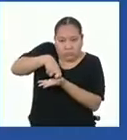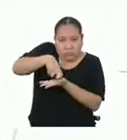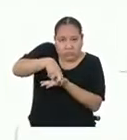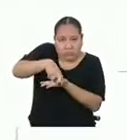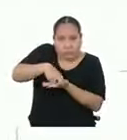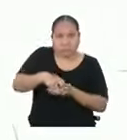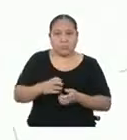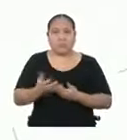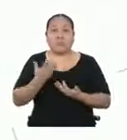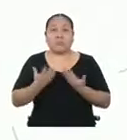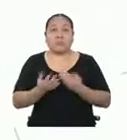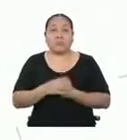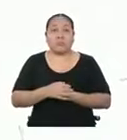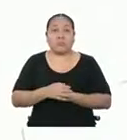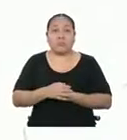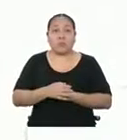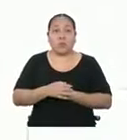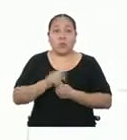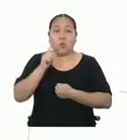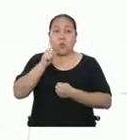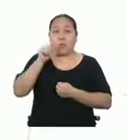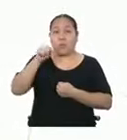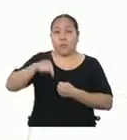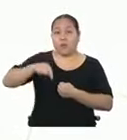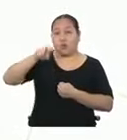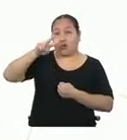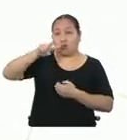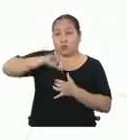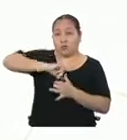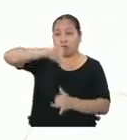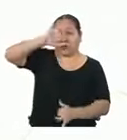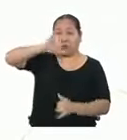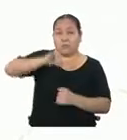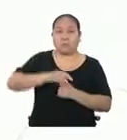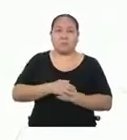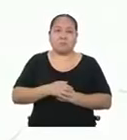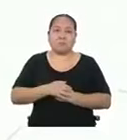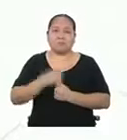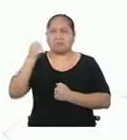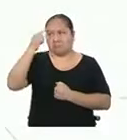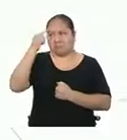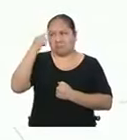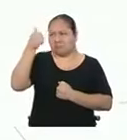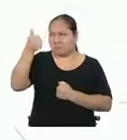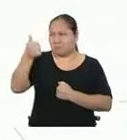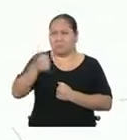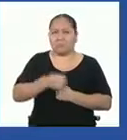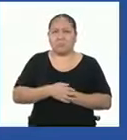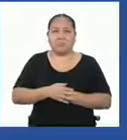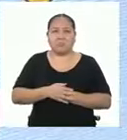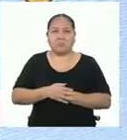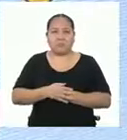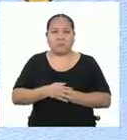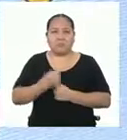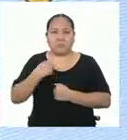Entonces, ¿qué te parece uno coma dos metros de altura? Me parece muy bien. Voy a ir apuntando.